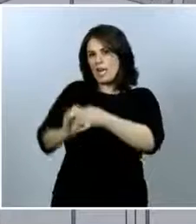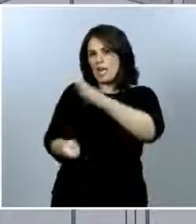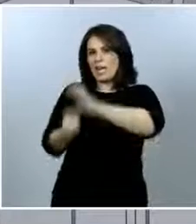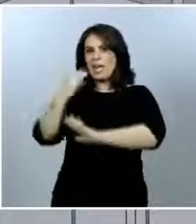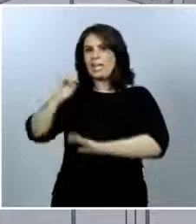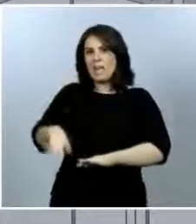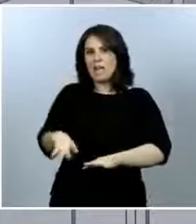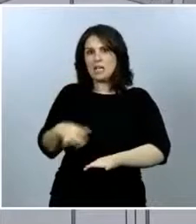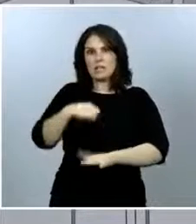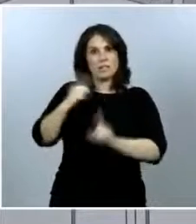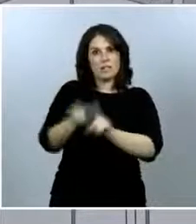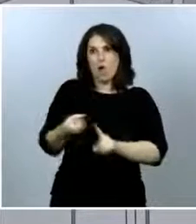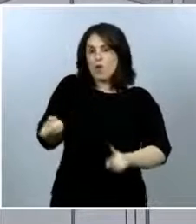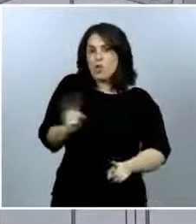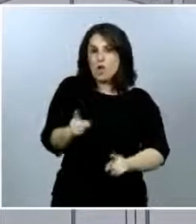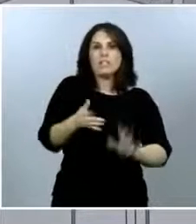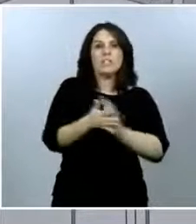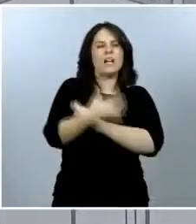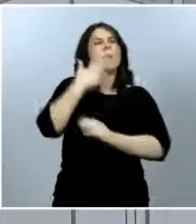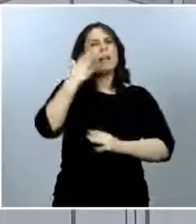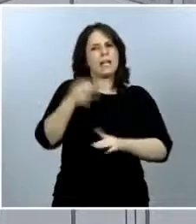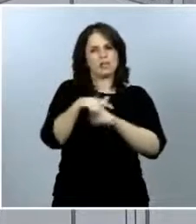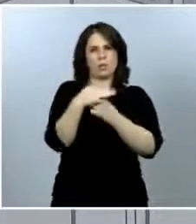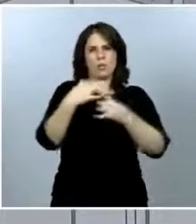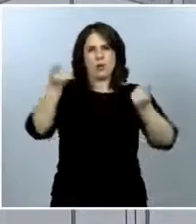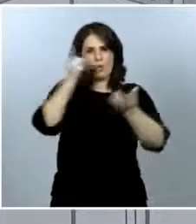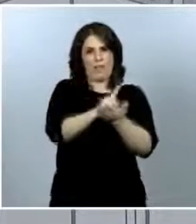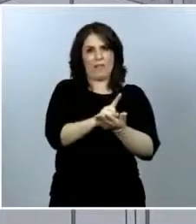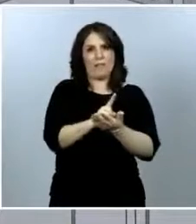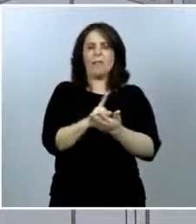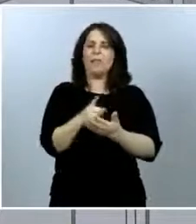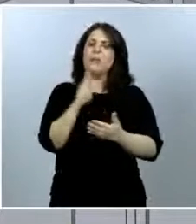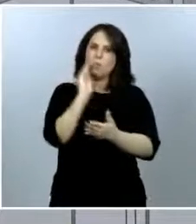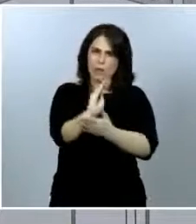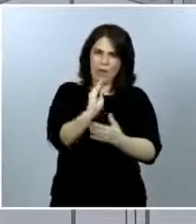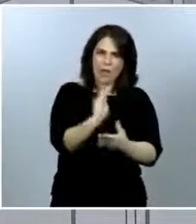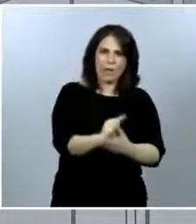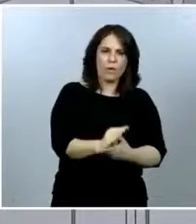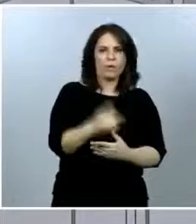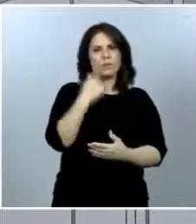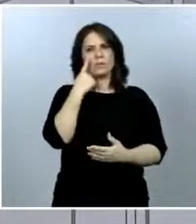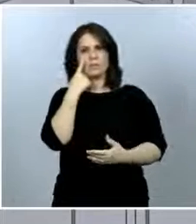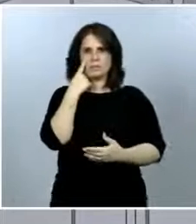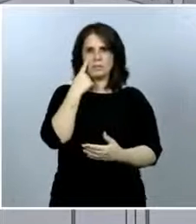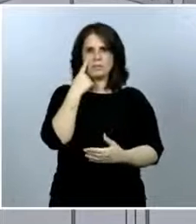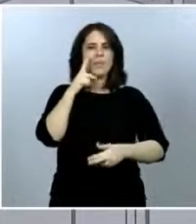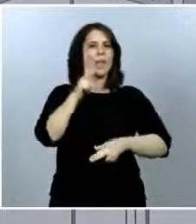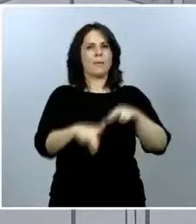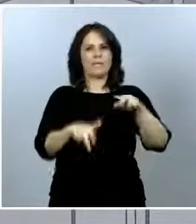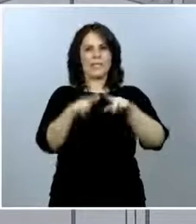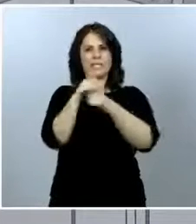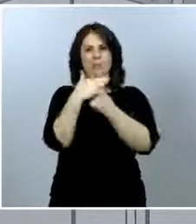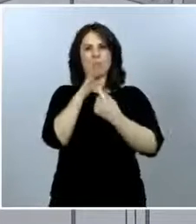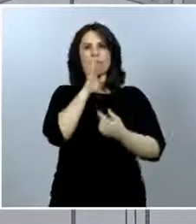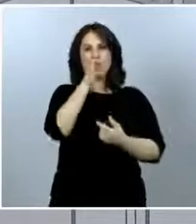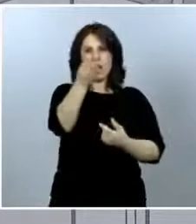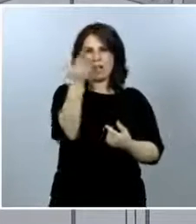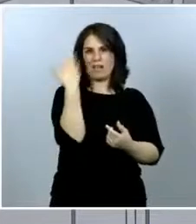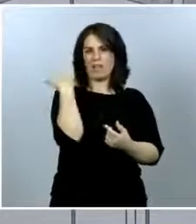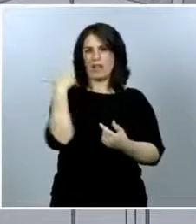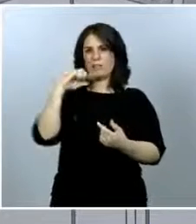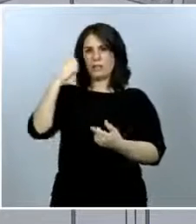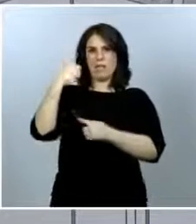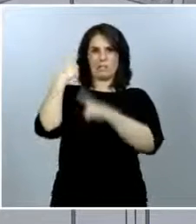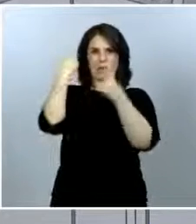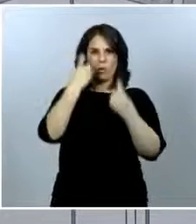Con lo cual tenemos que mantener la tensión, tenemos que tener cuidado, tenemos que evitar situaciones como la que han comentado en una de las primeras preguntas, esos